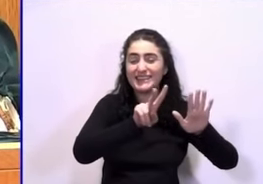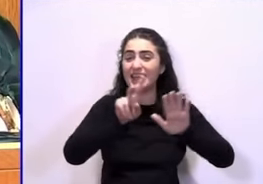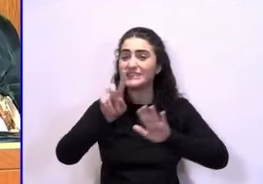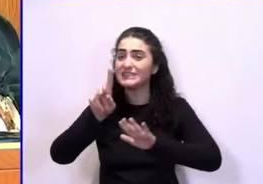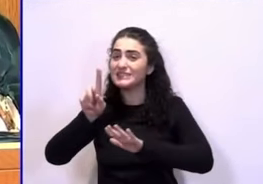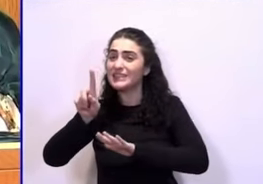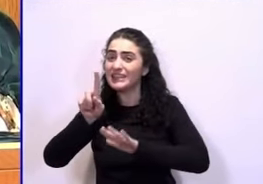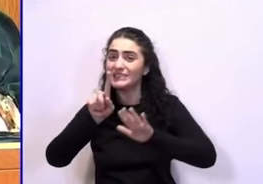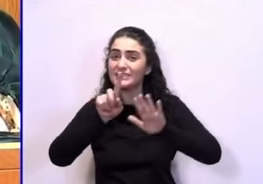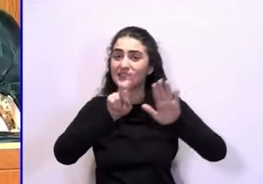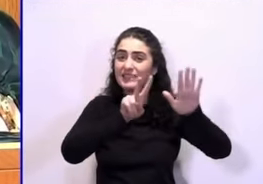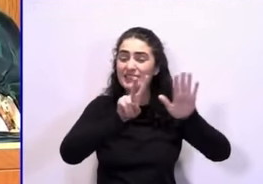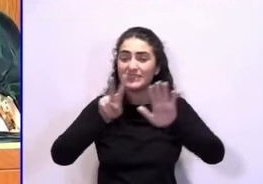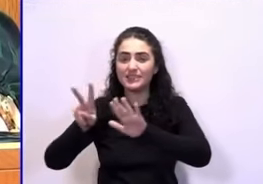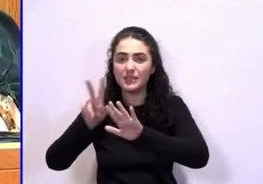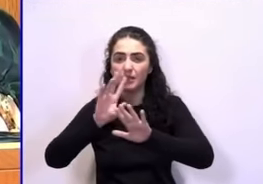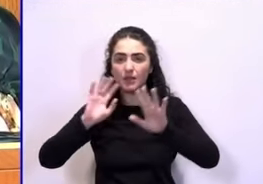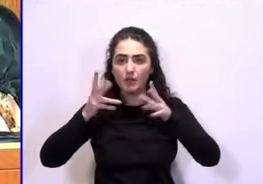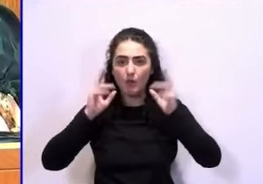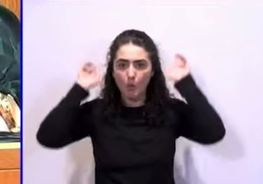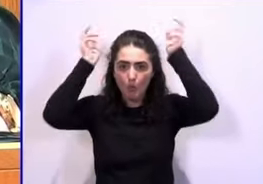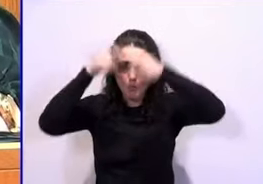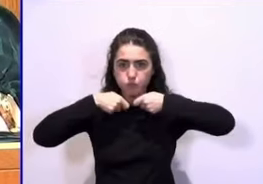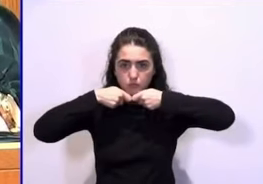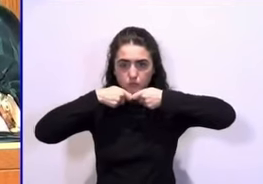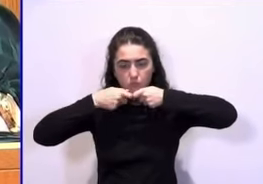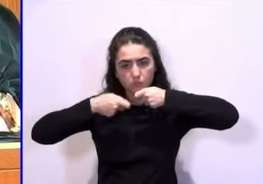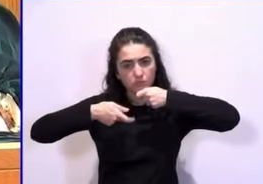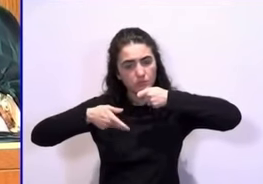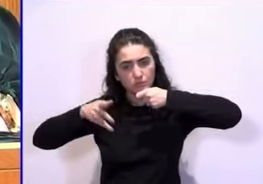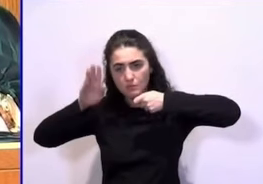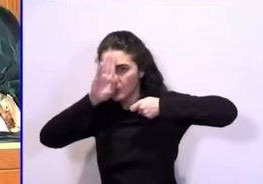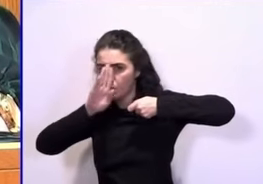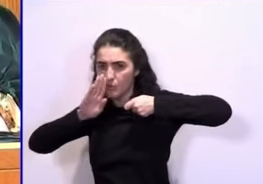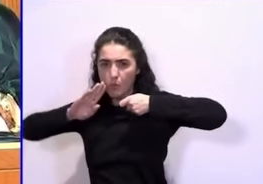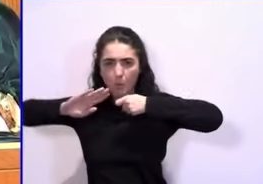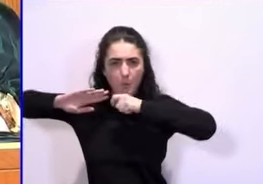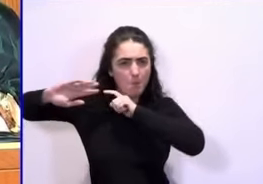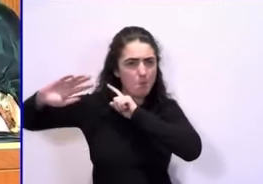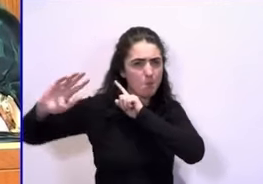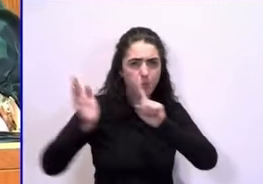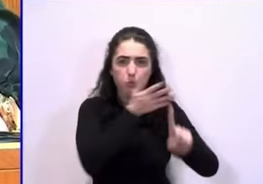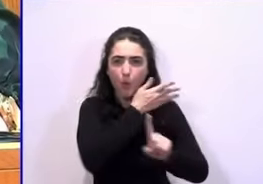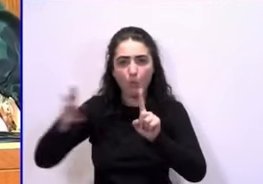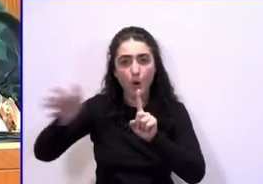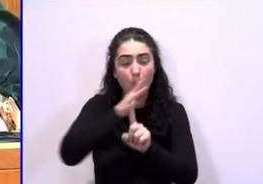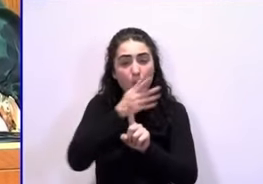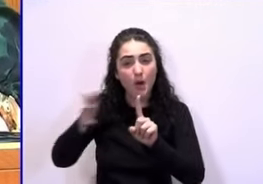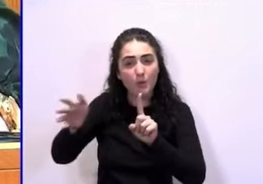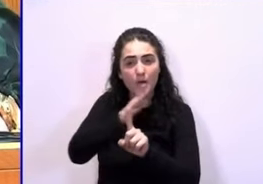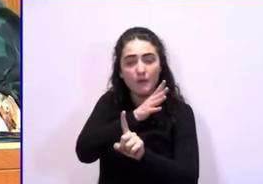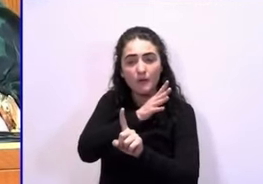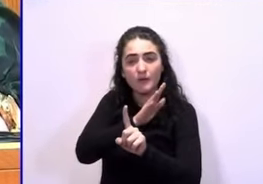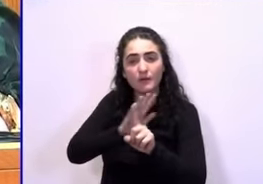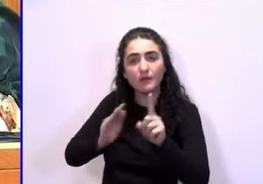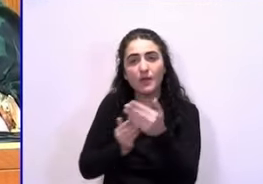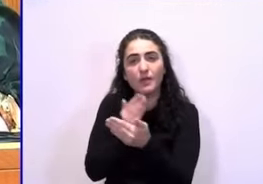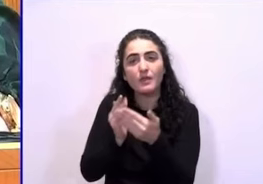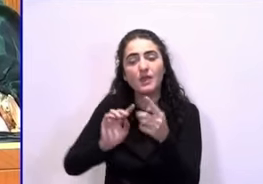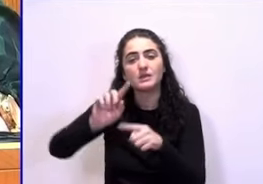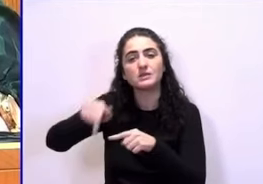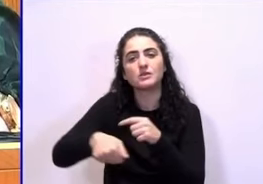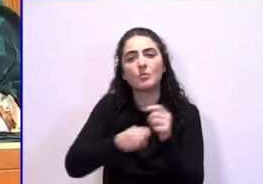Le pusieron una capucha en la cabeza, se lo llevaron a un sitio, lo tortularon y lo dejaron unos días después